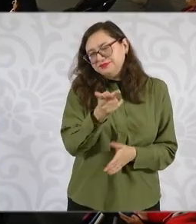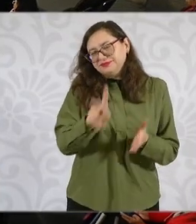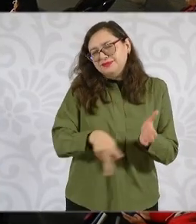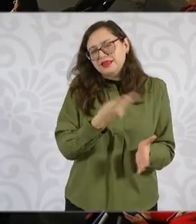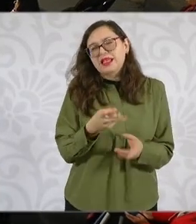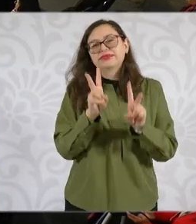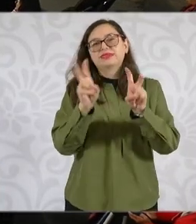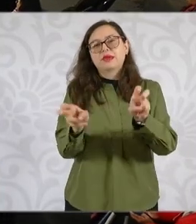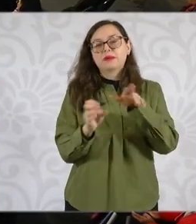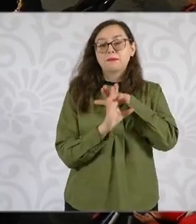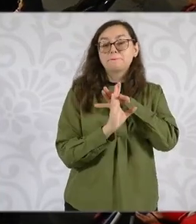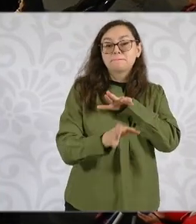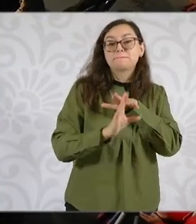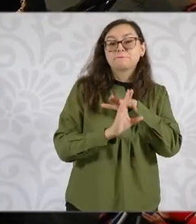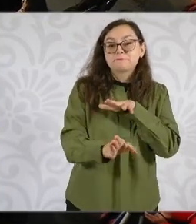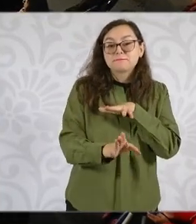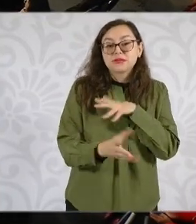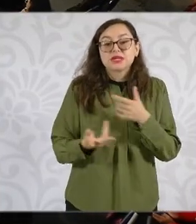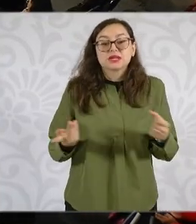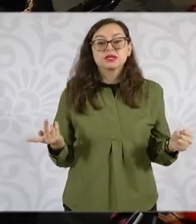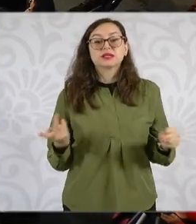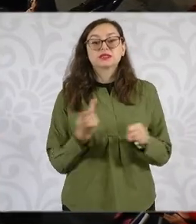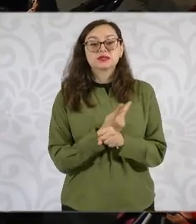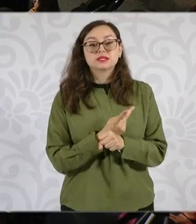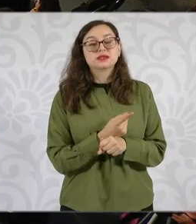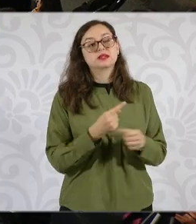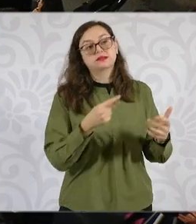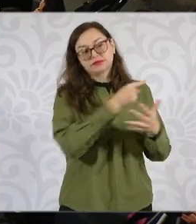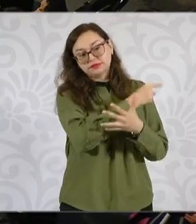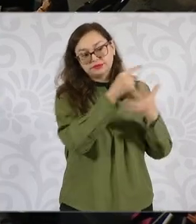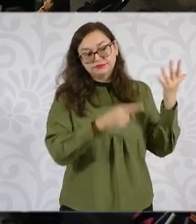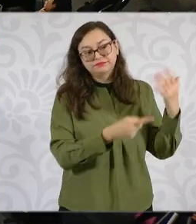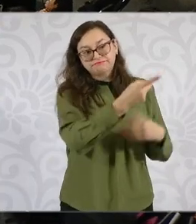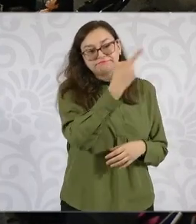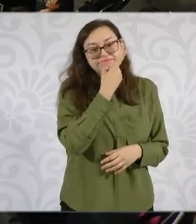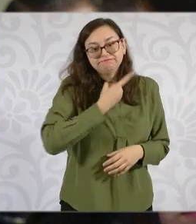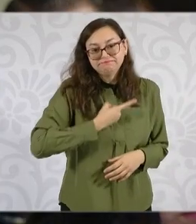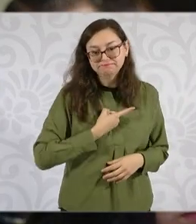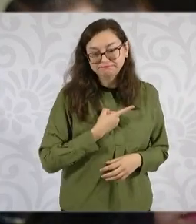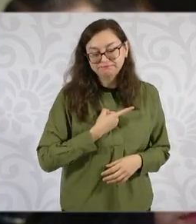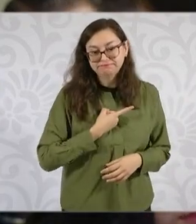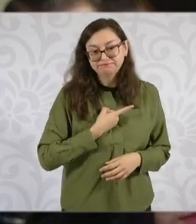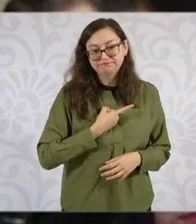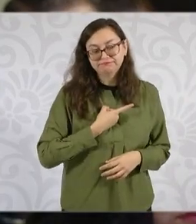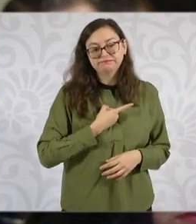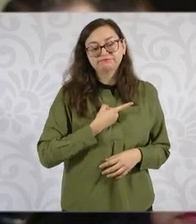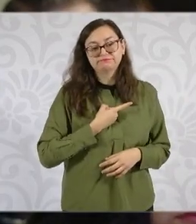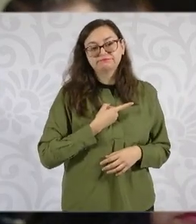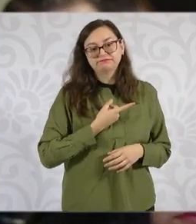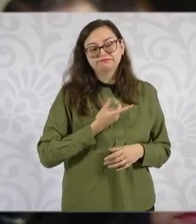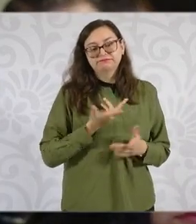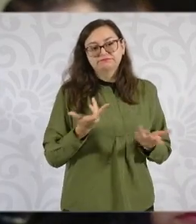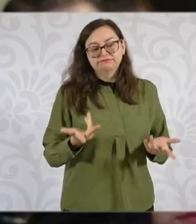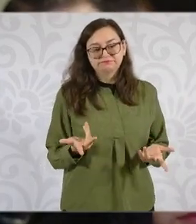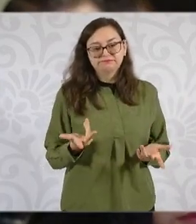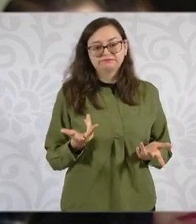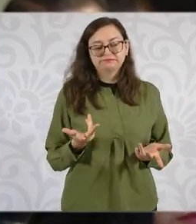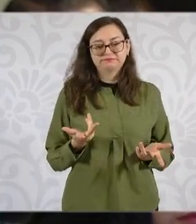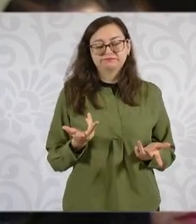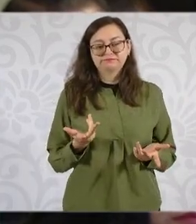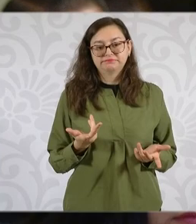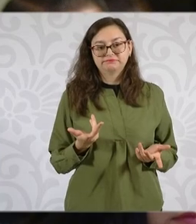muchas veces lo que les llega a pasar, de acuerdo a todo lo que hemos luego escuchado, periodísticamente hablando, es que